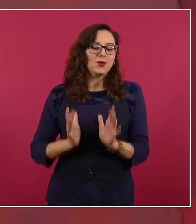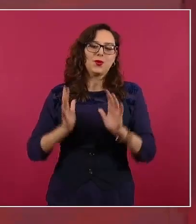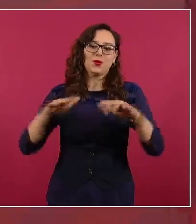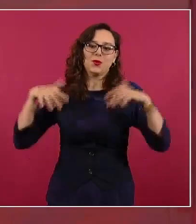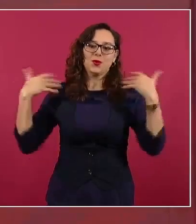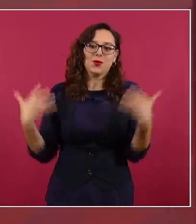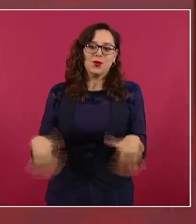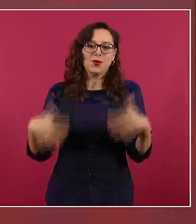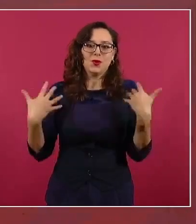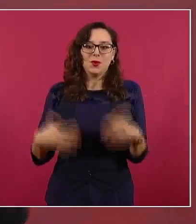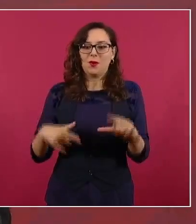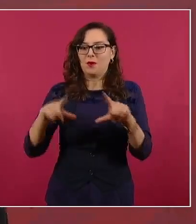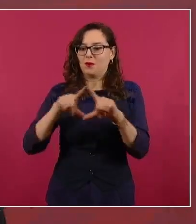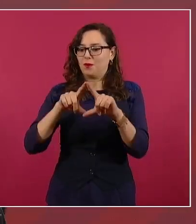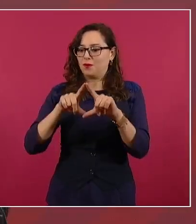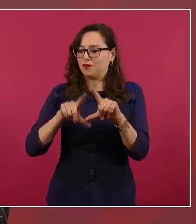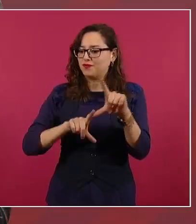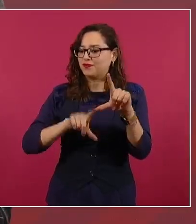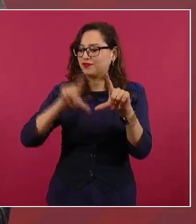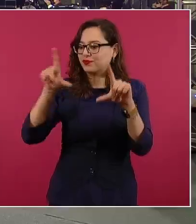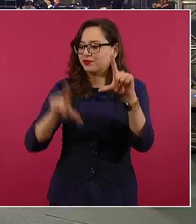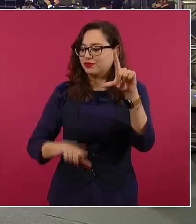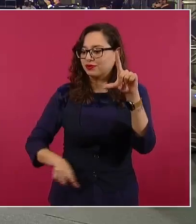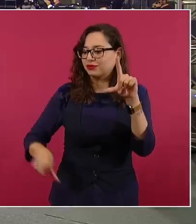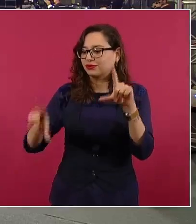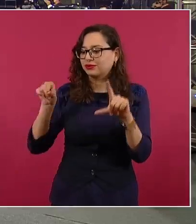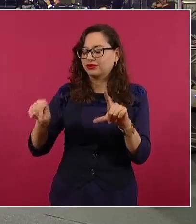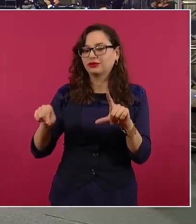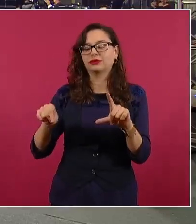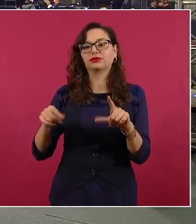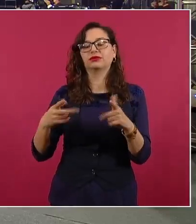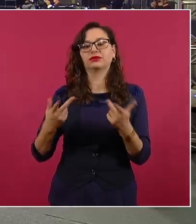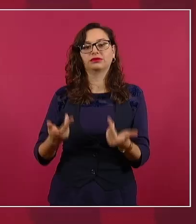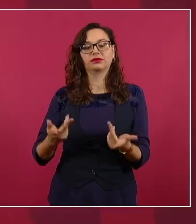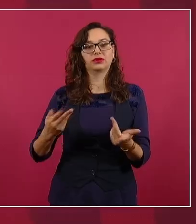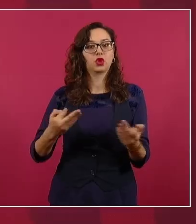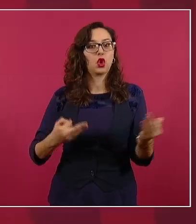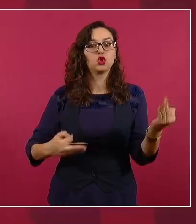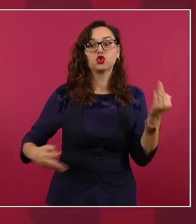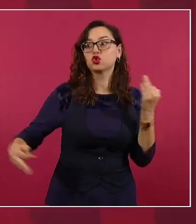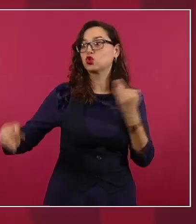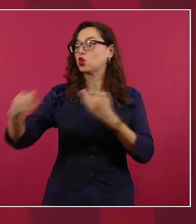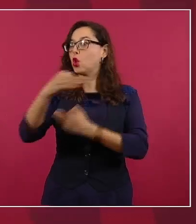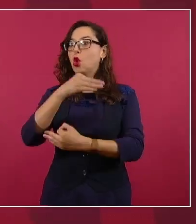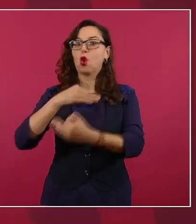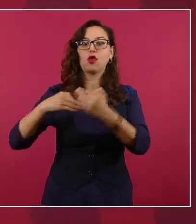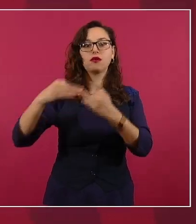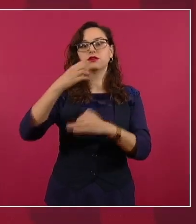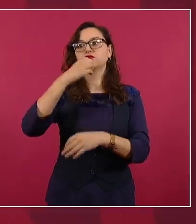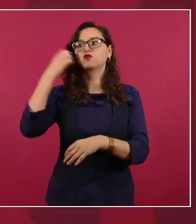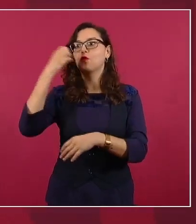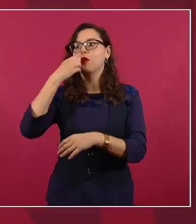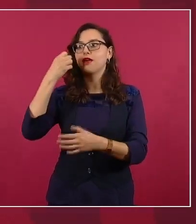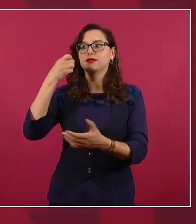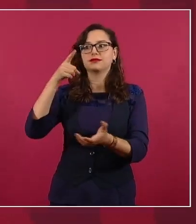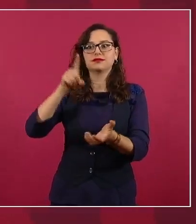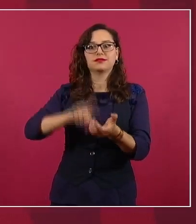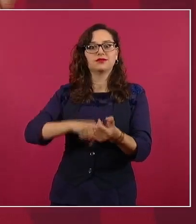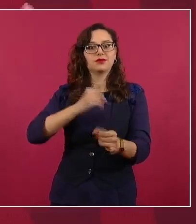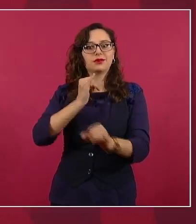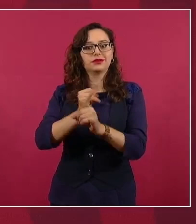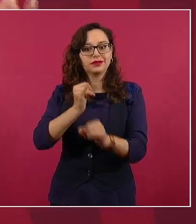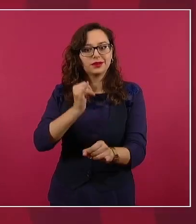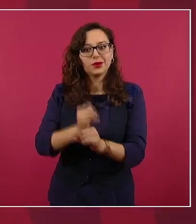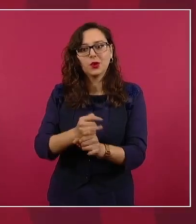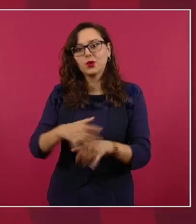como dicen las escuelas, los jóvenes puedan contar con señal de internet, porque lo